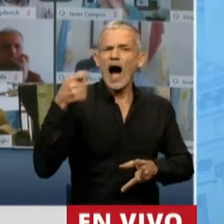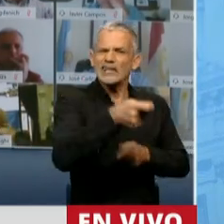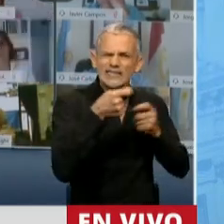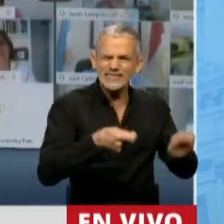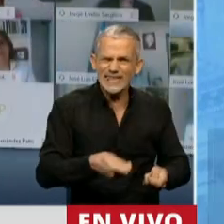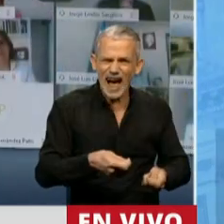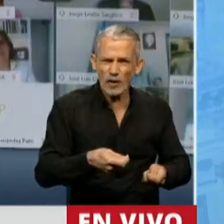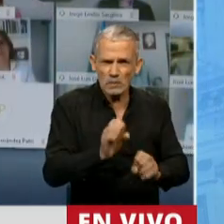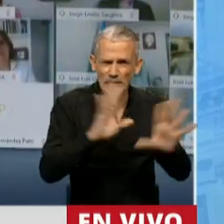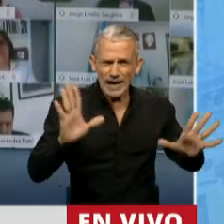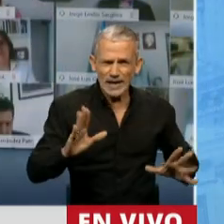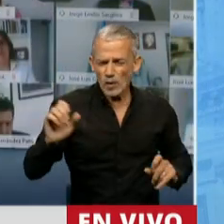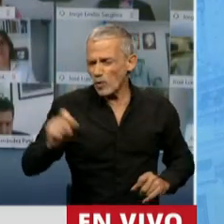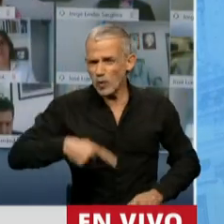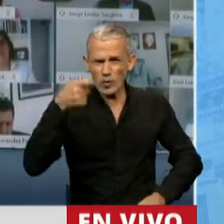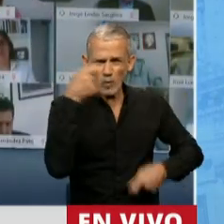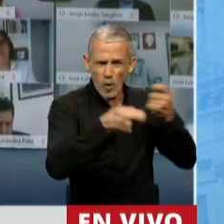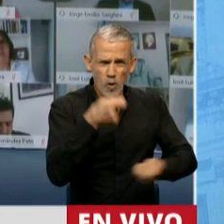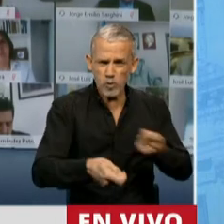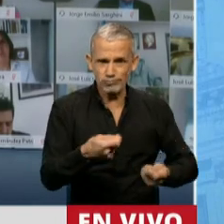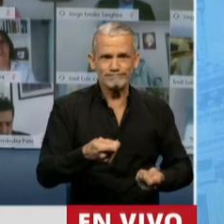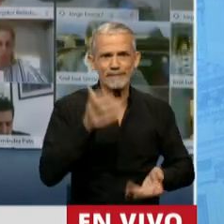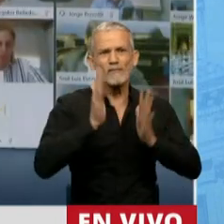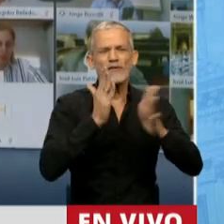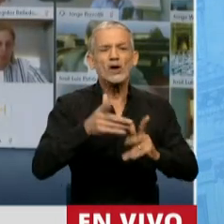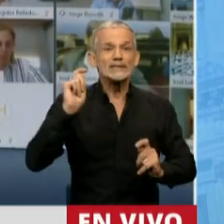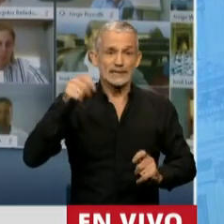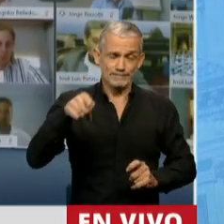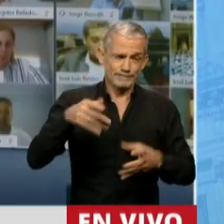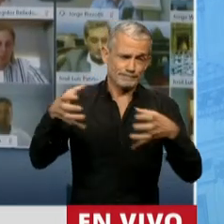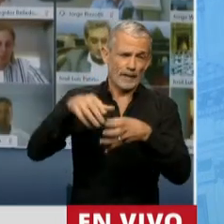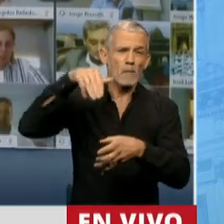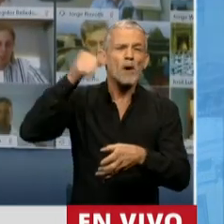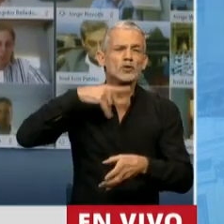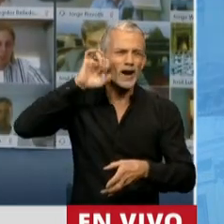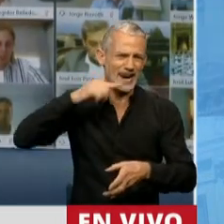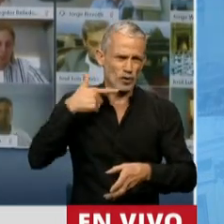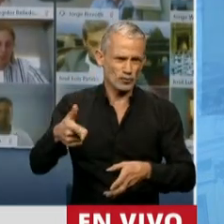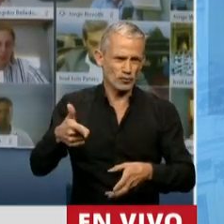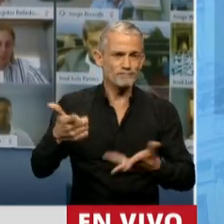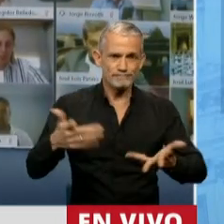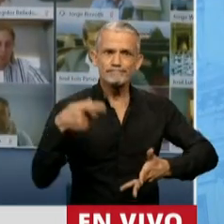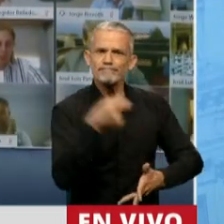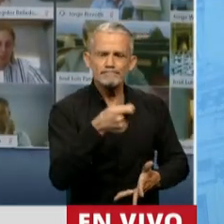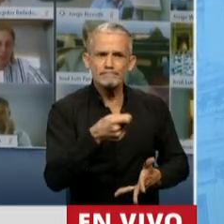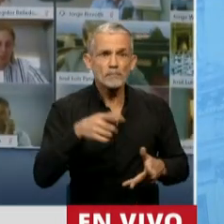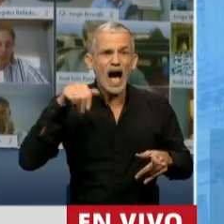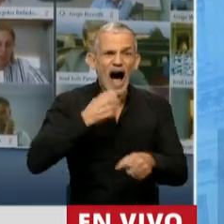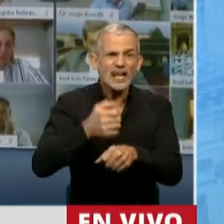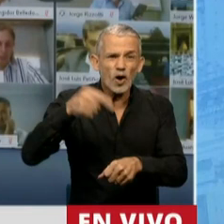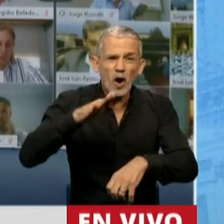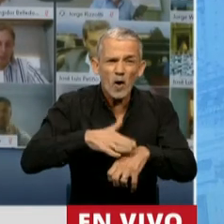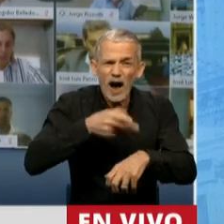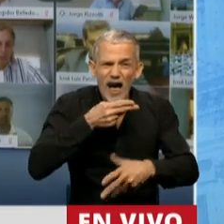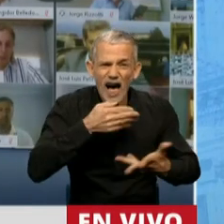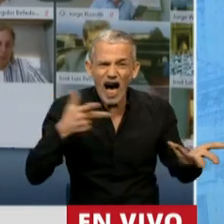asesinado vilmente, brutalmente, por la violencia armada de los montoneros. Crimen impune al día de